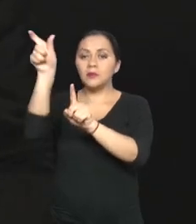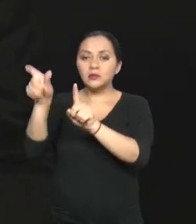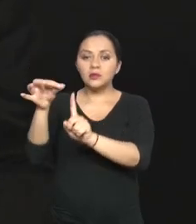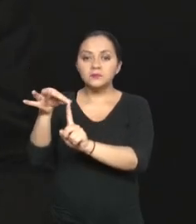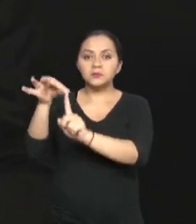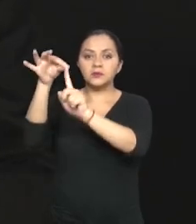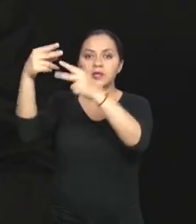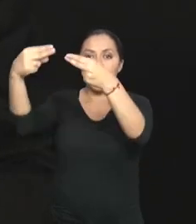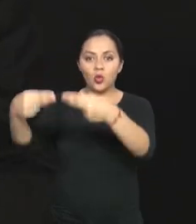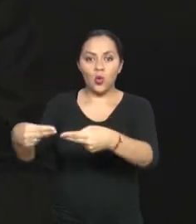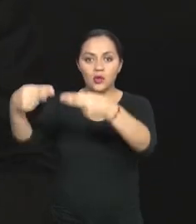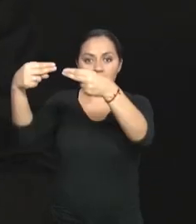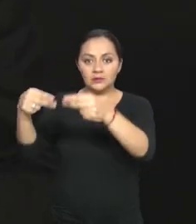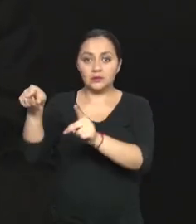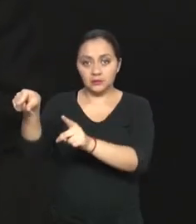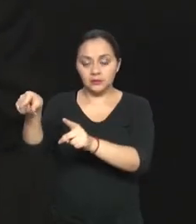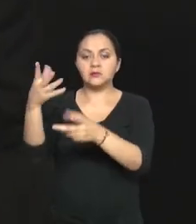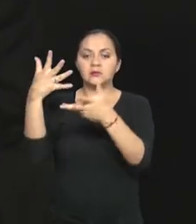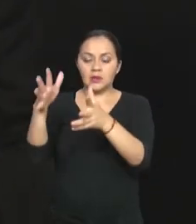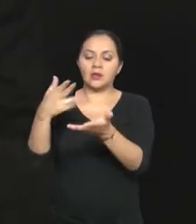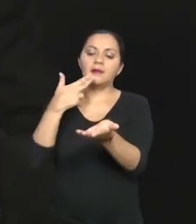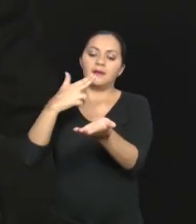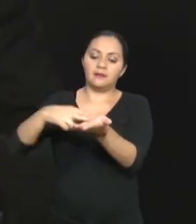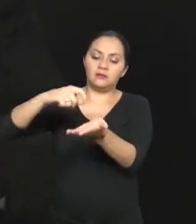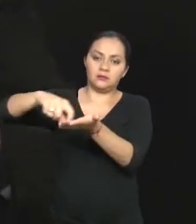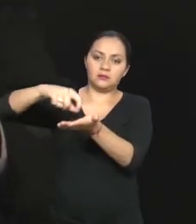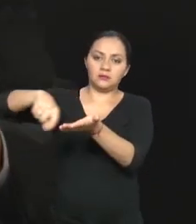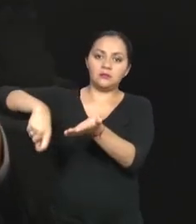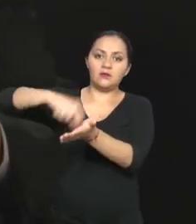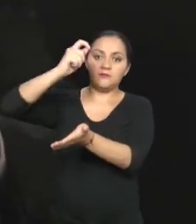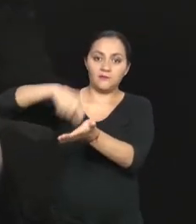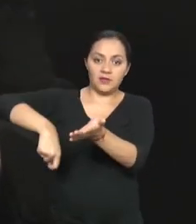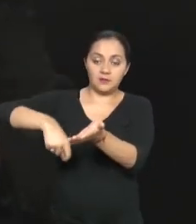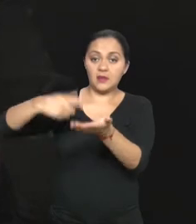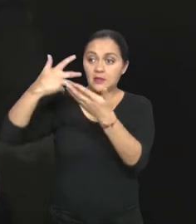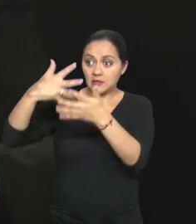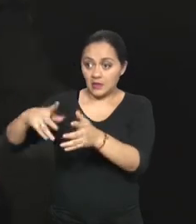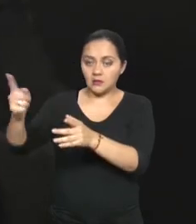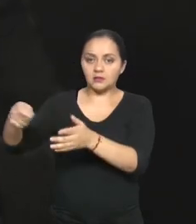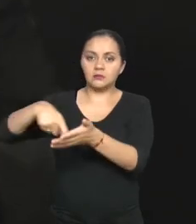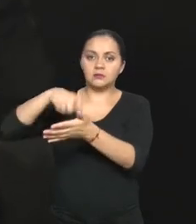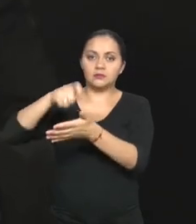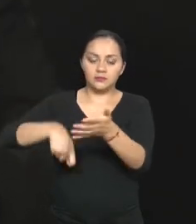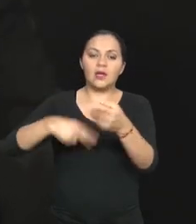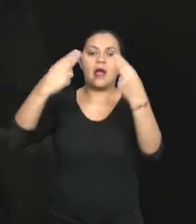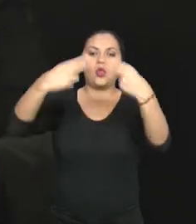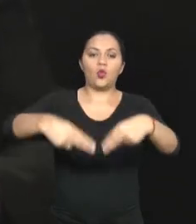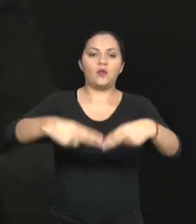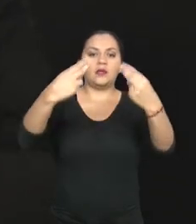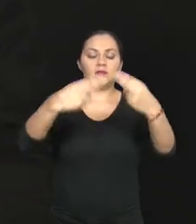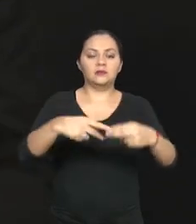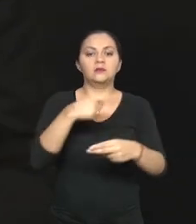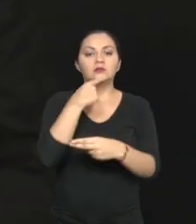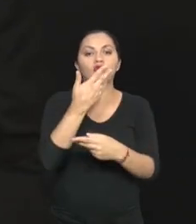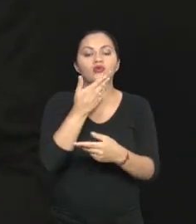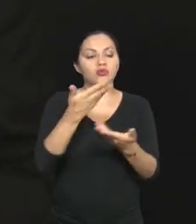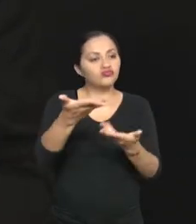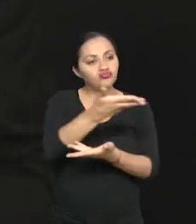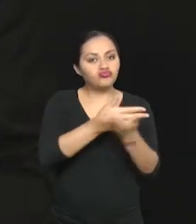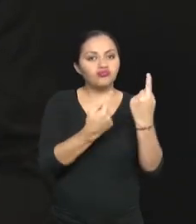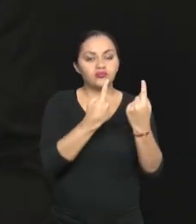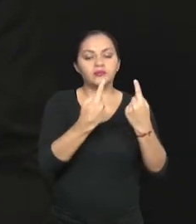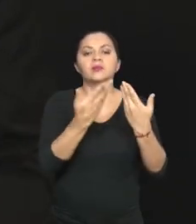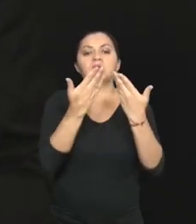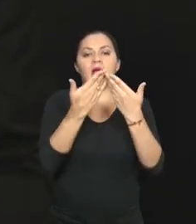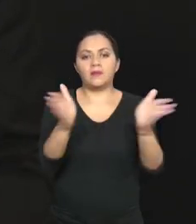aduanera de importación y, en este caso, pueda liberar el vehículo luego de un aforo que realiza